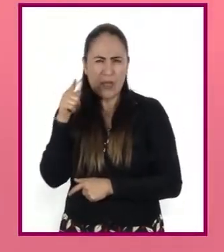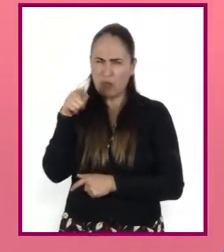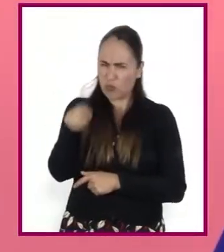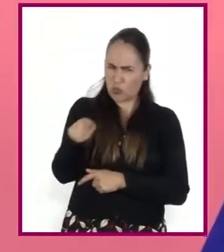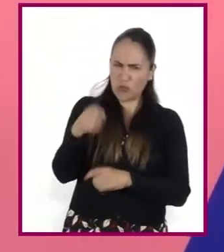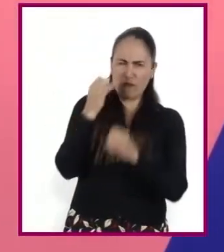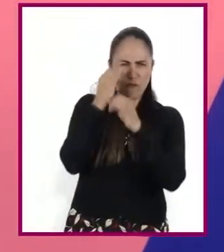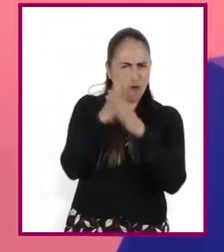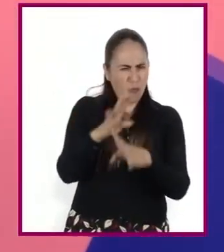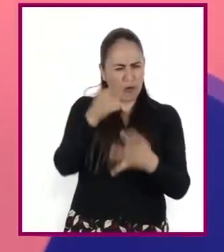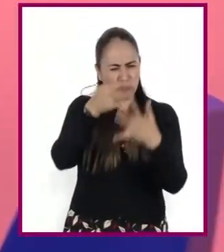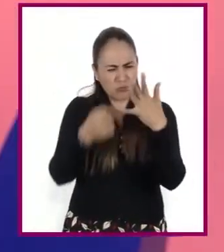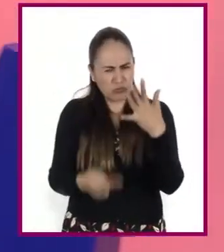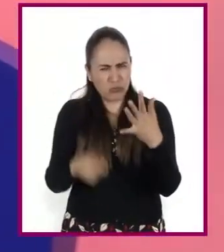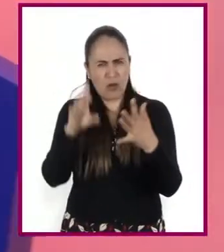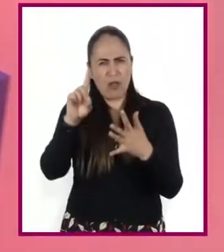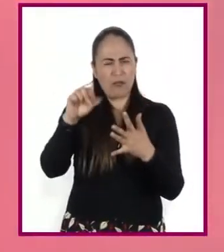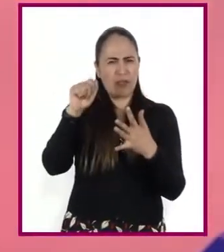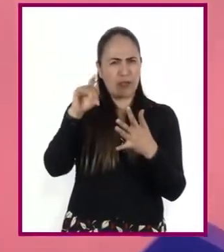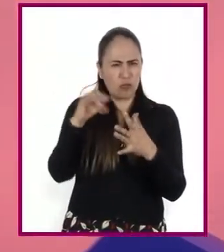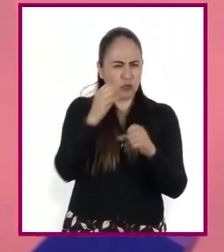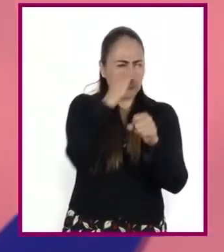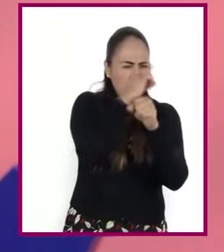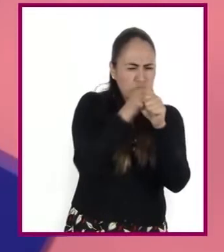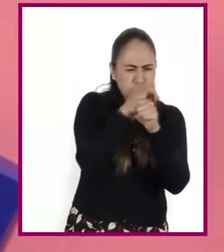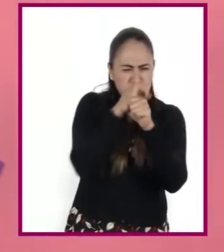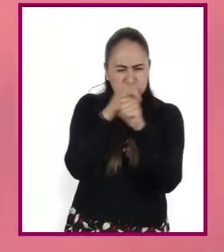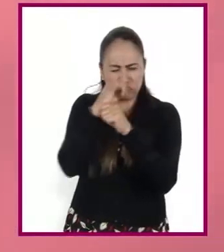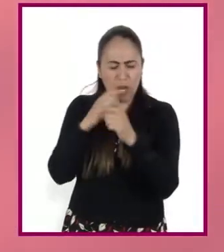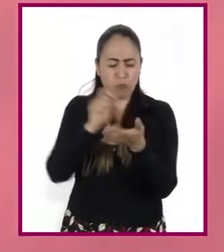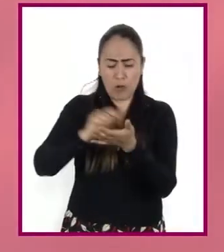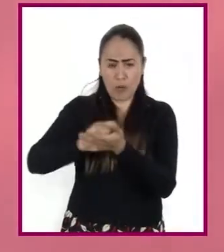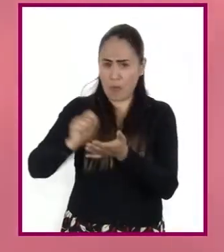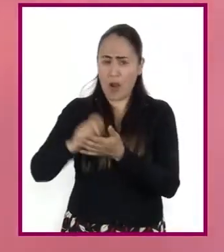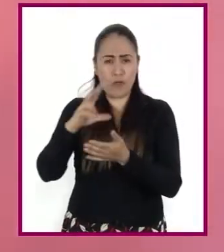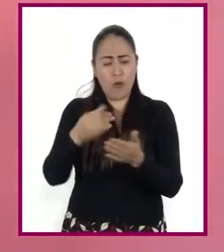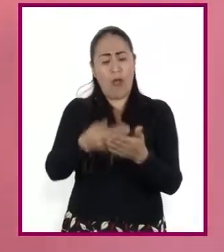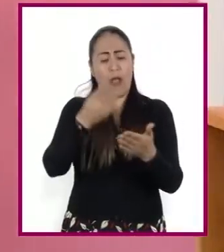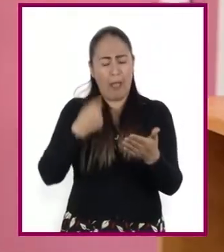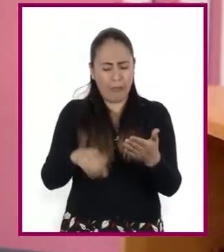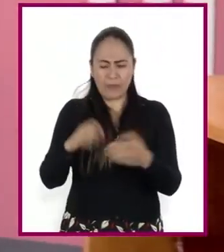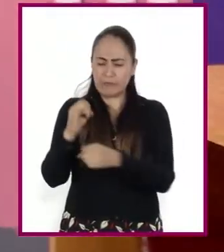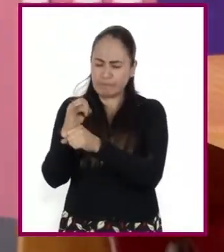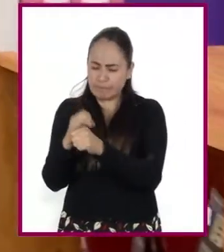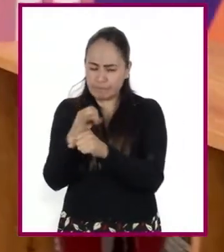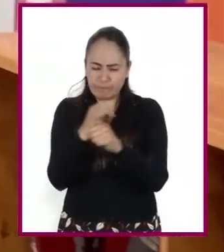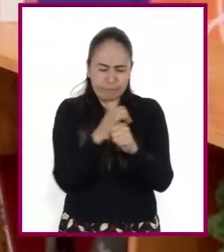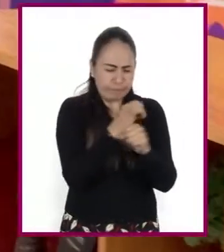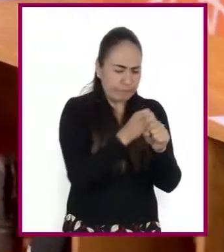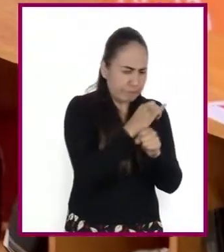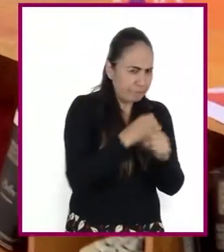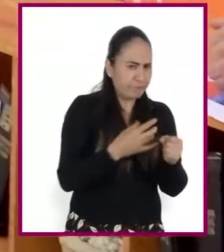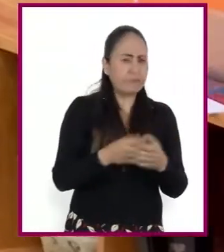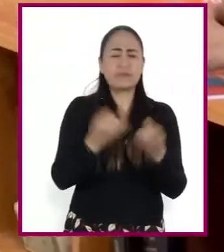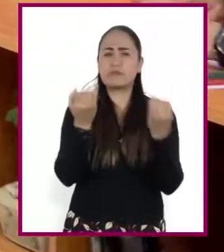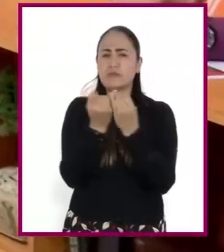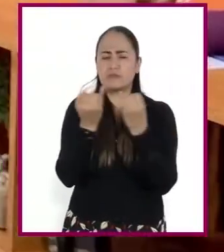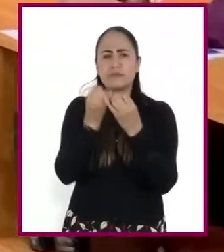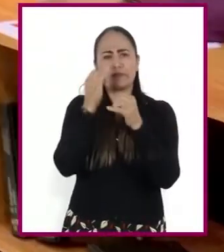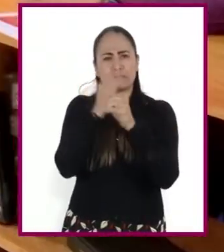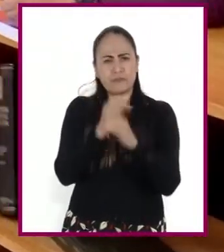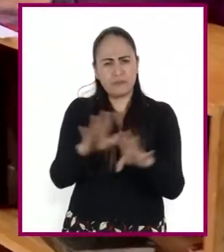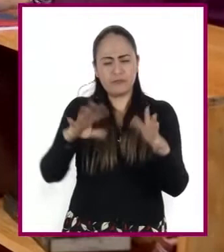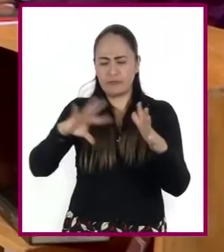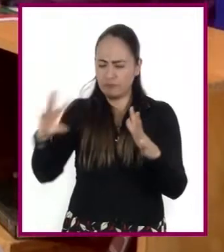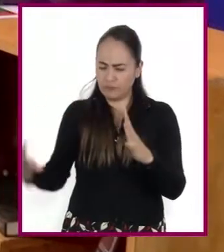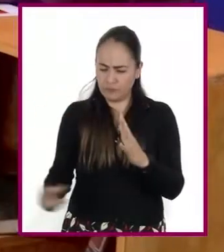antes de redactar todos los resúmenes. Te será de enorme utilidad incluir en tu juego información complementaria,